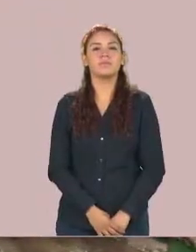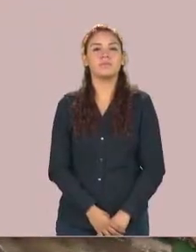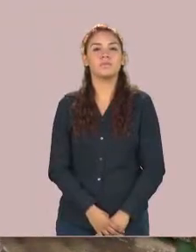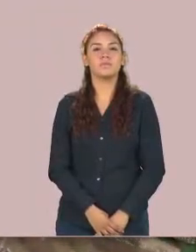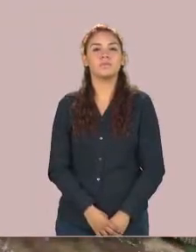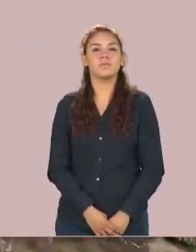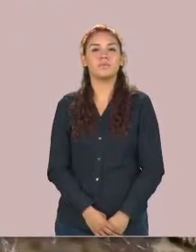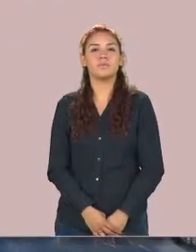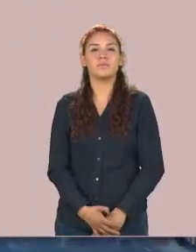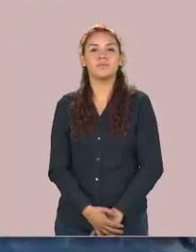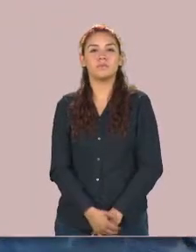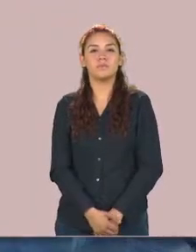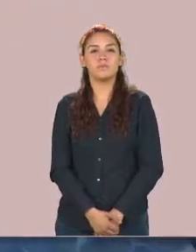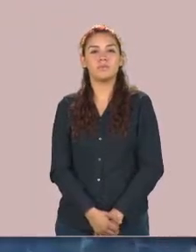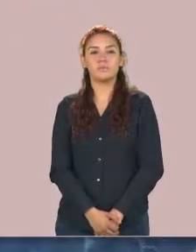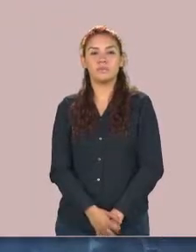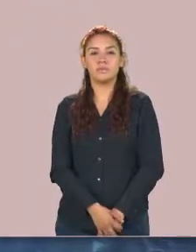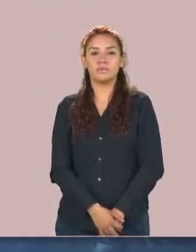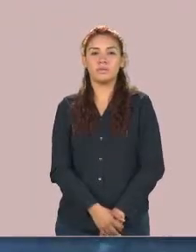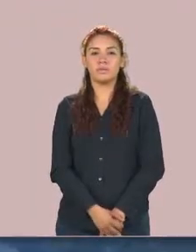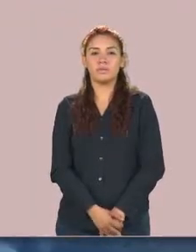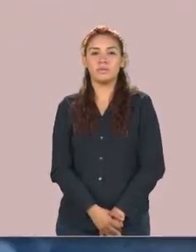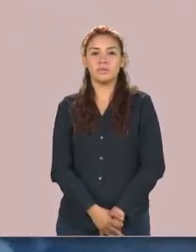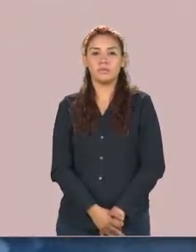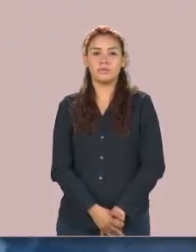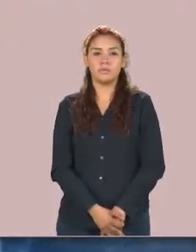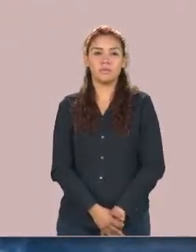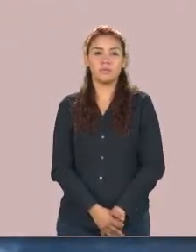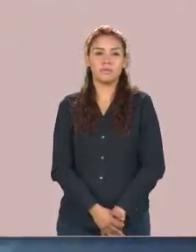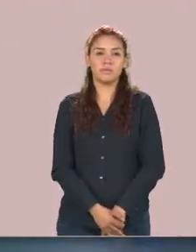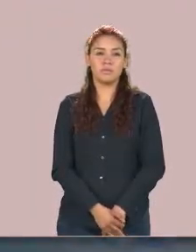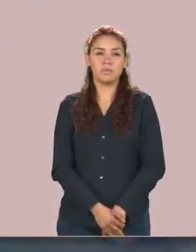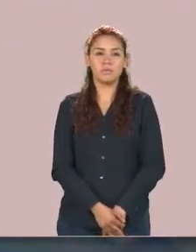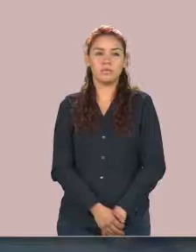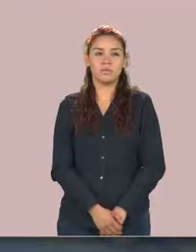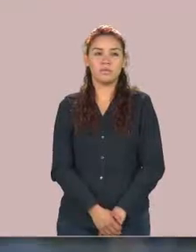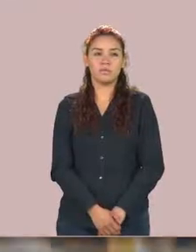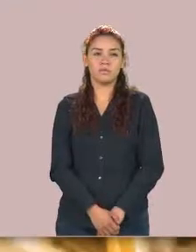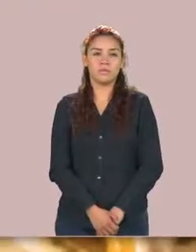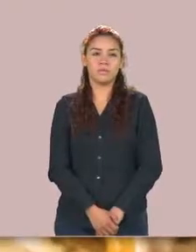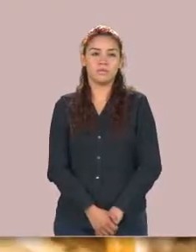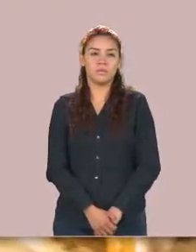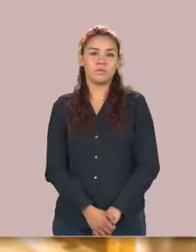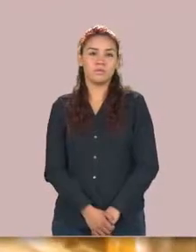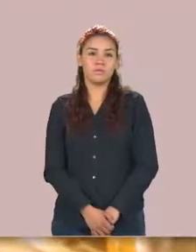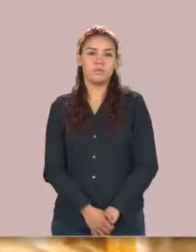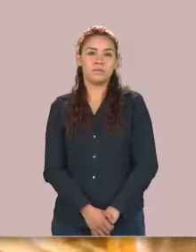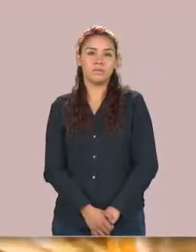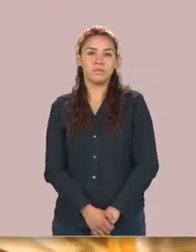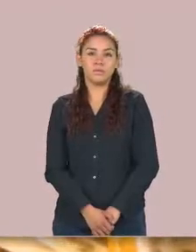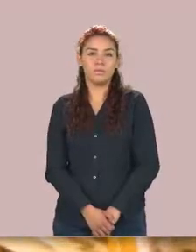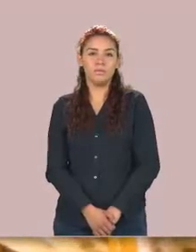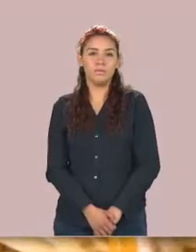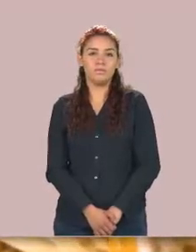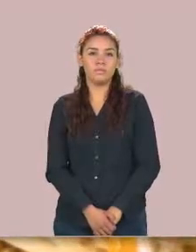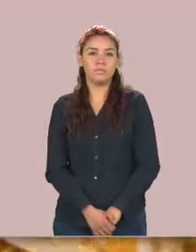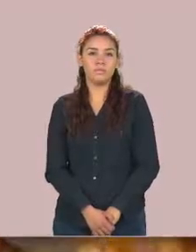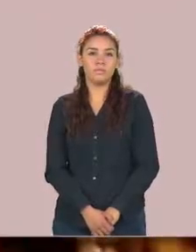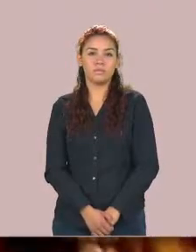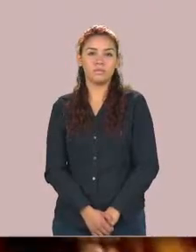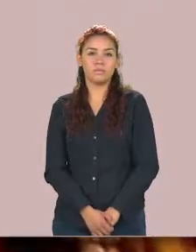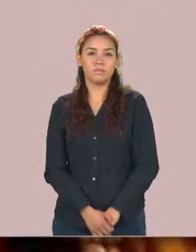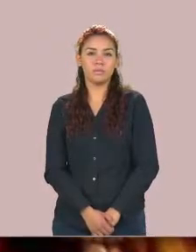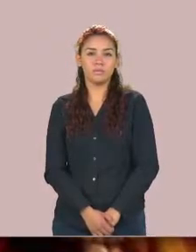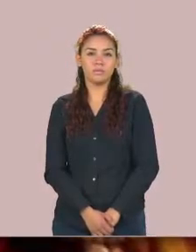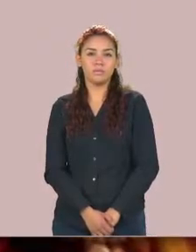En México, el nacimiento del niño Dios, la rosca de reyes y los tamales son elementos que caracterizan el Día de la Candelaria,